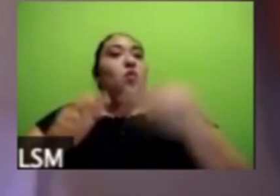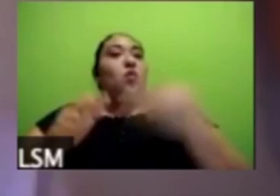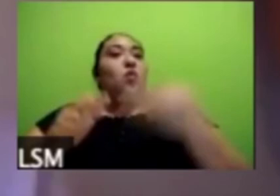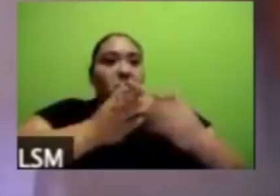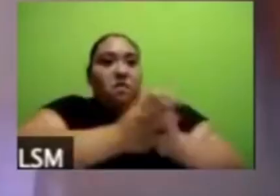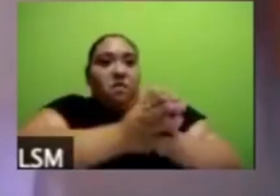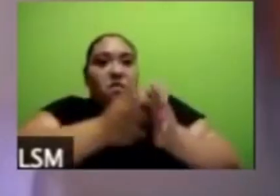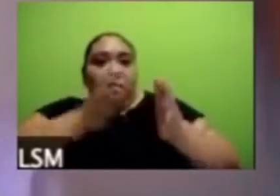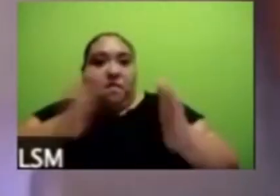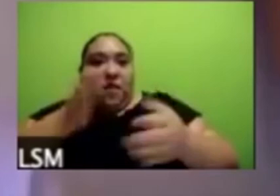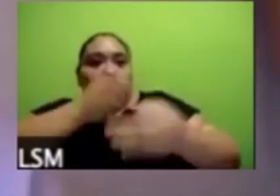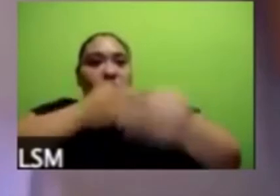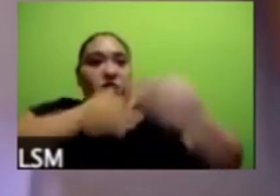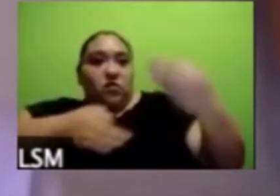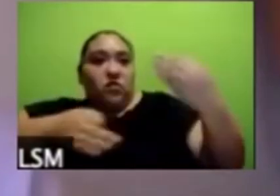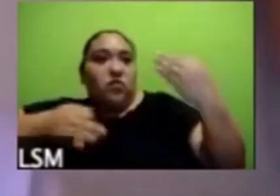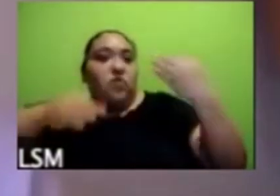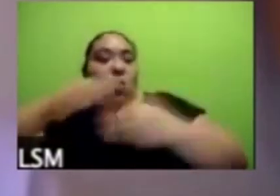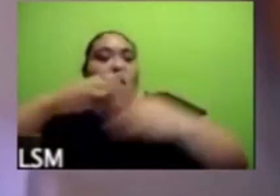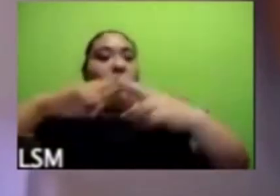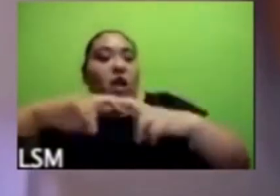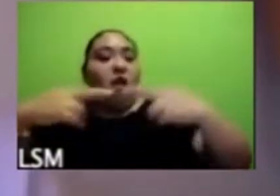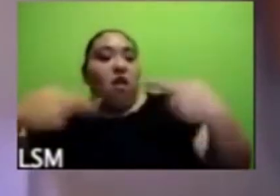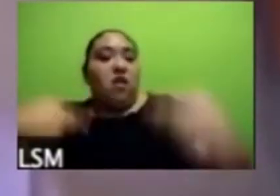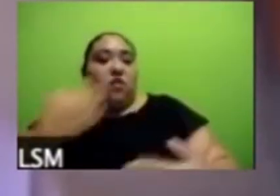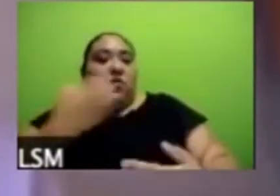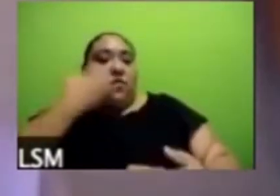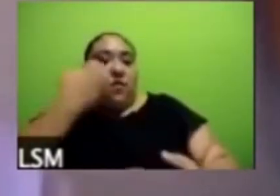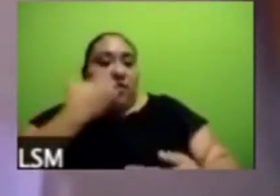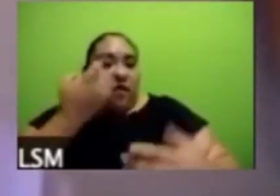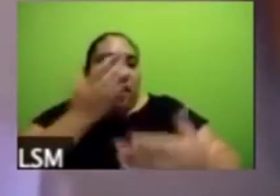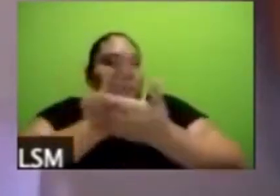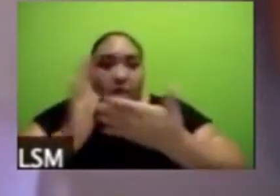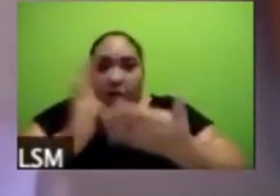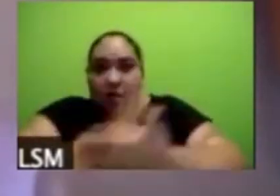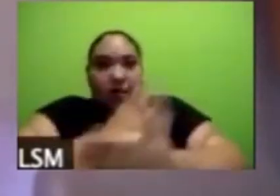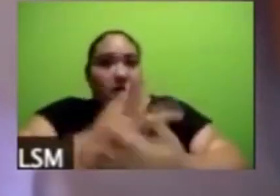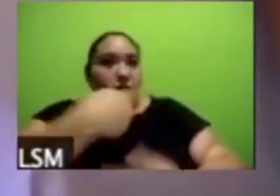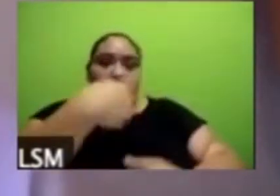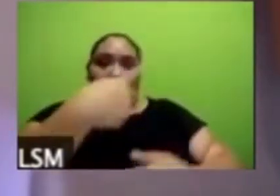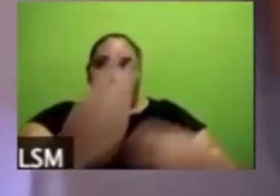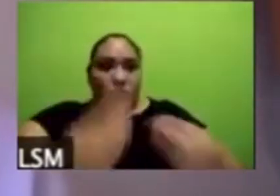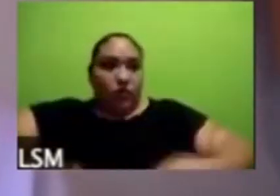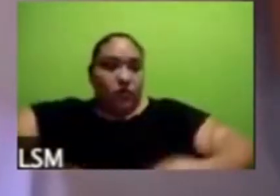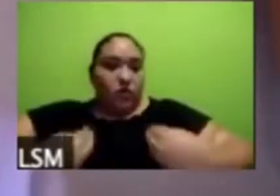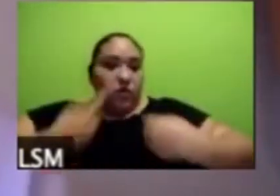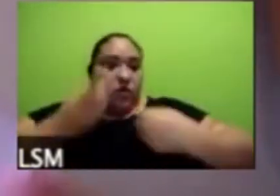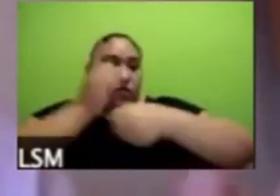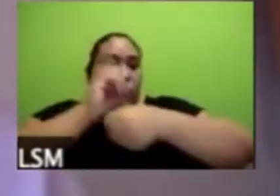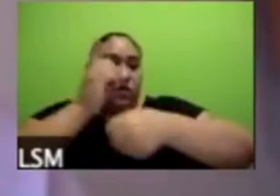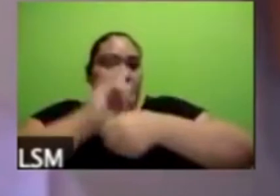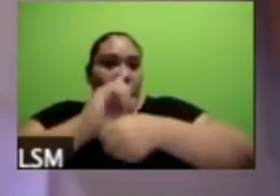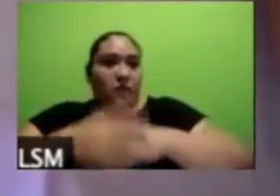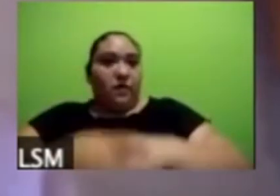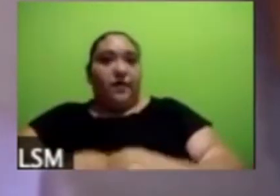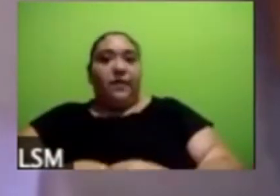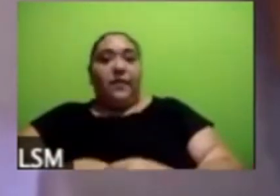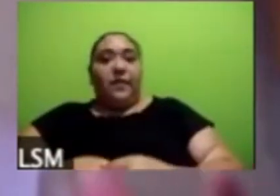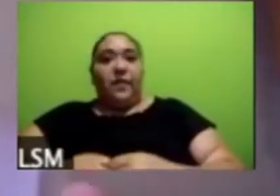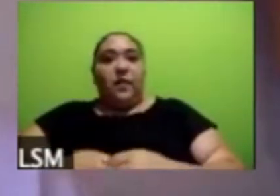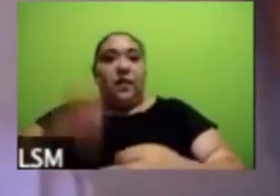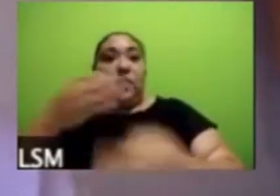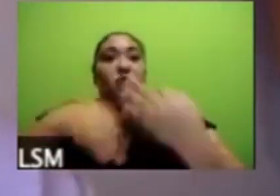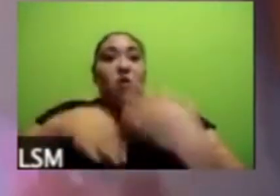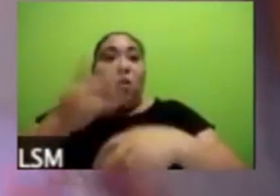pertenencia al sistema educativo eso sí está medido pero todo lo demás que están pasando a los niños le está cambiando la